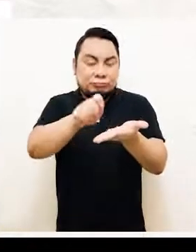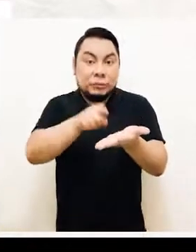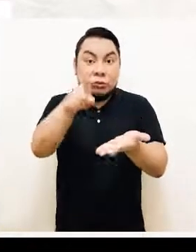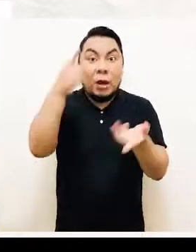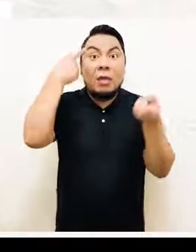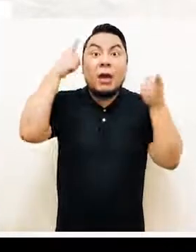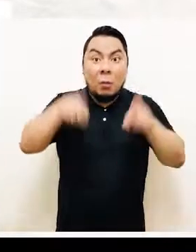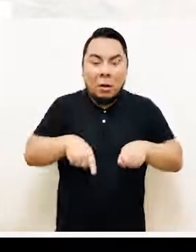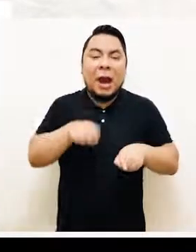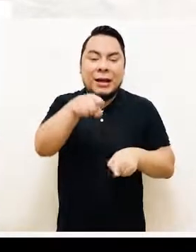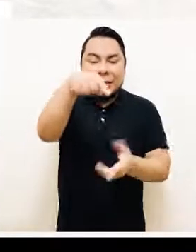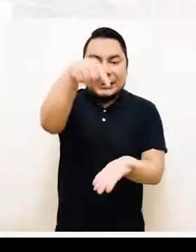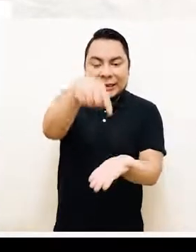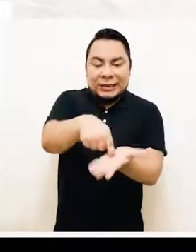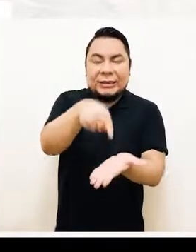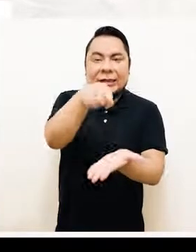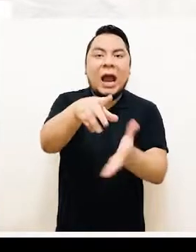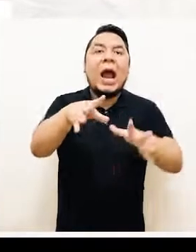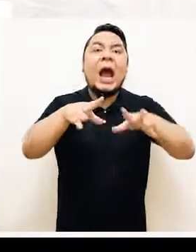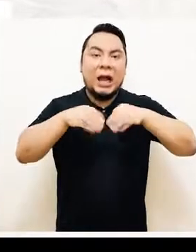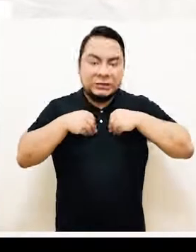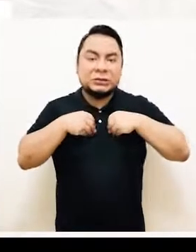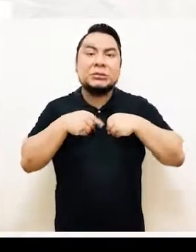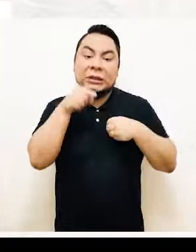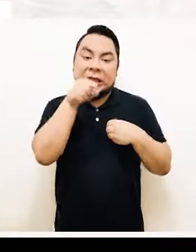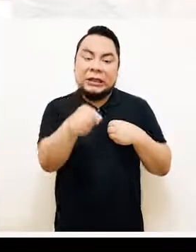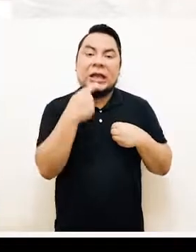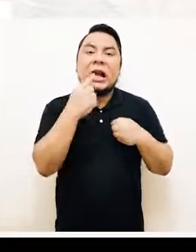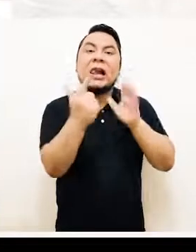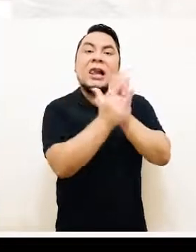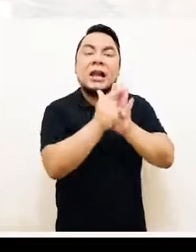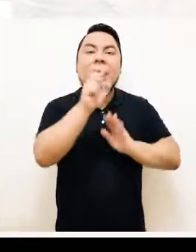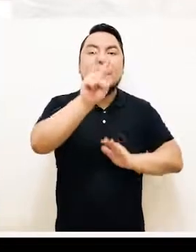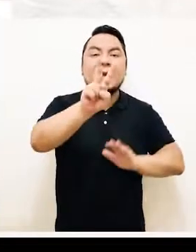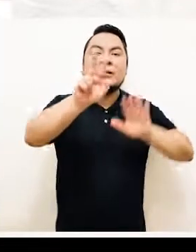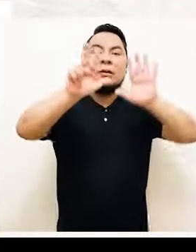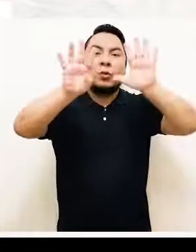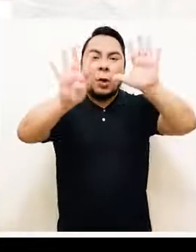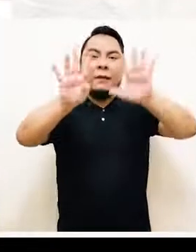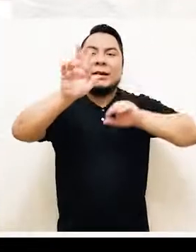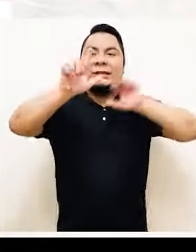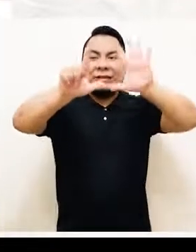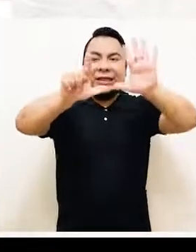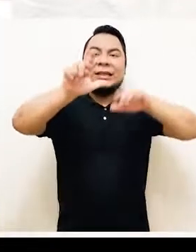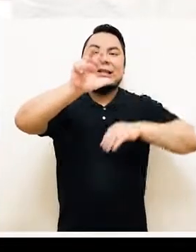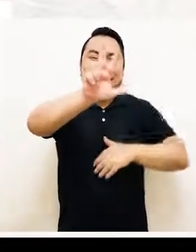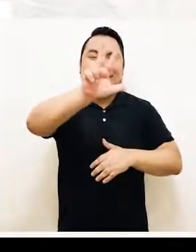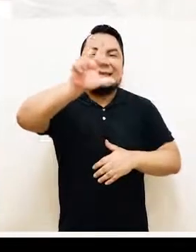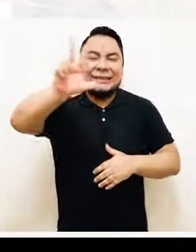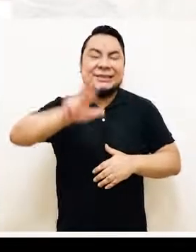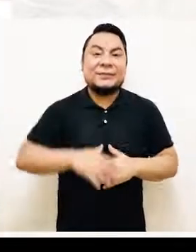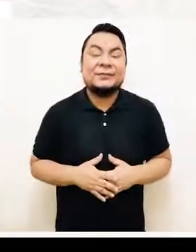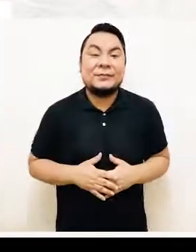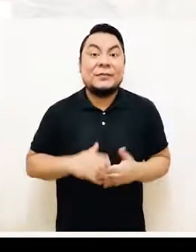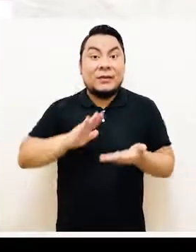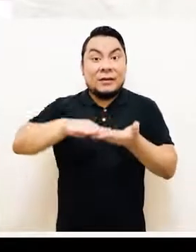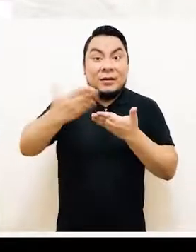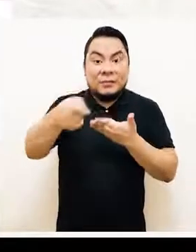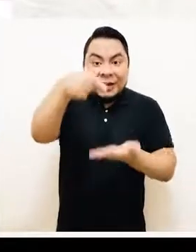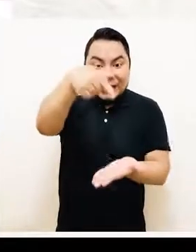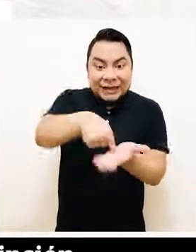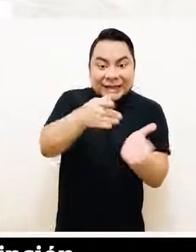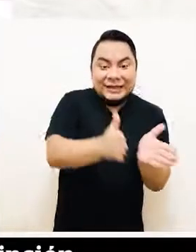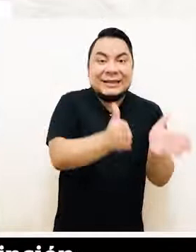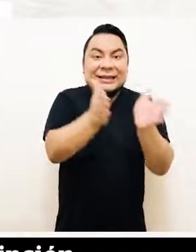Si estás de acuerdo, haz clic en Acepto lo establecido en la ley número 29733. Luego en